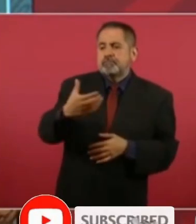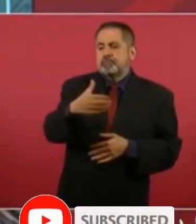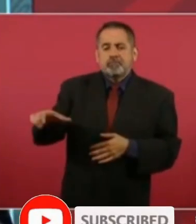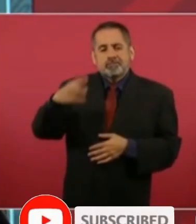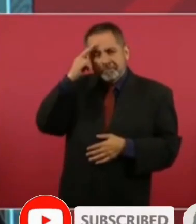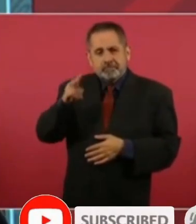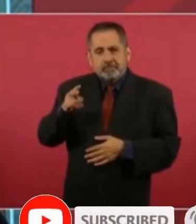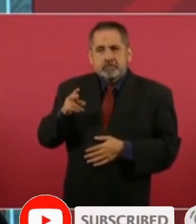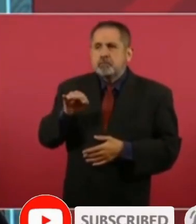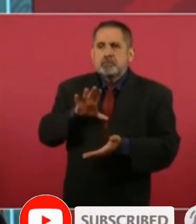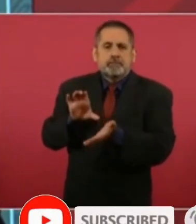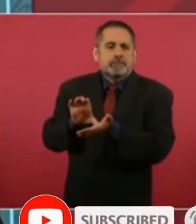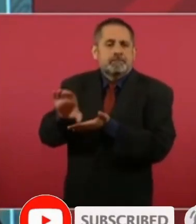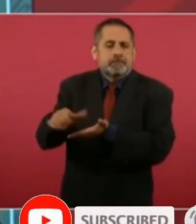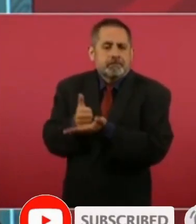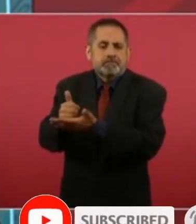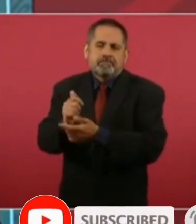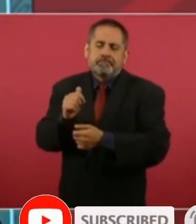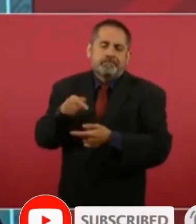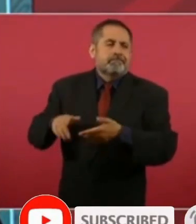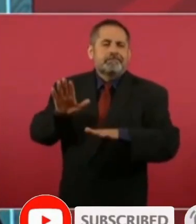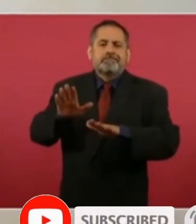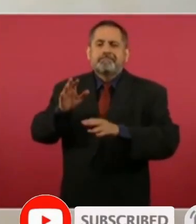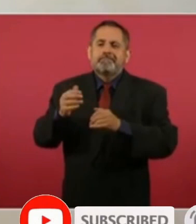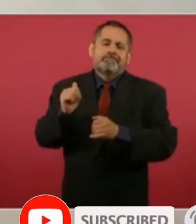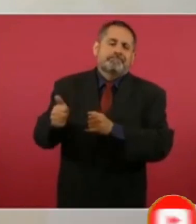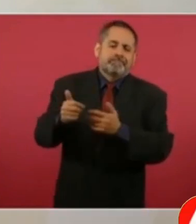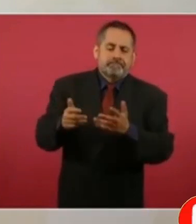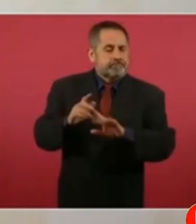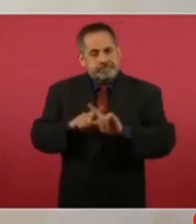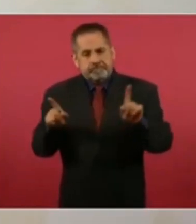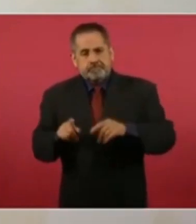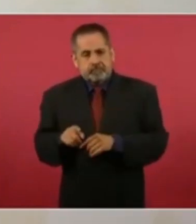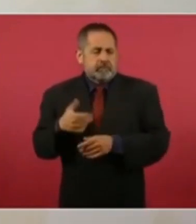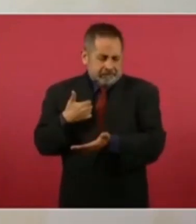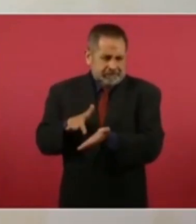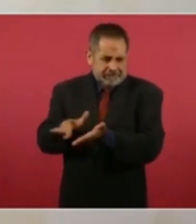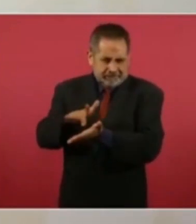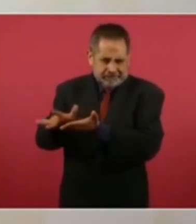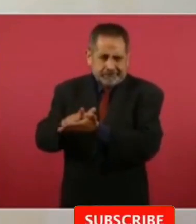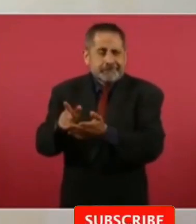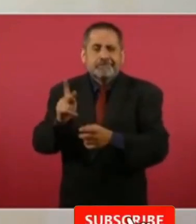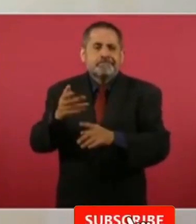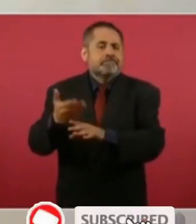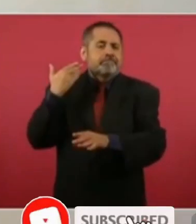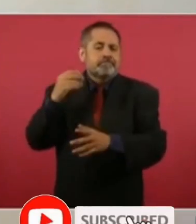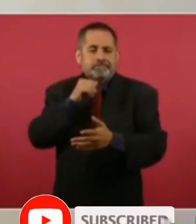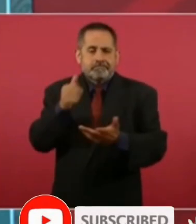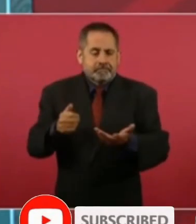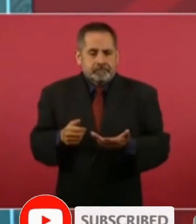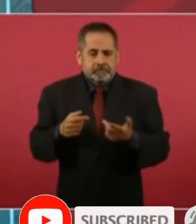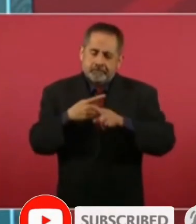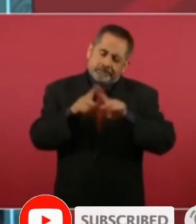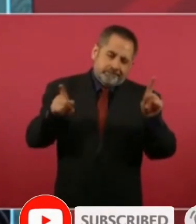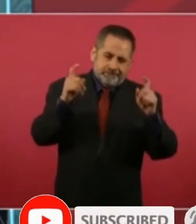abandonado a su suerte ahora les apoyamos pero no se